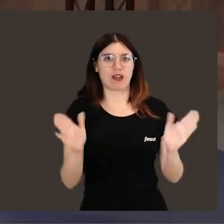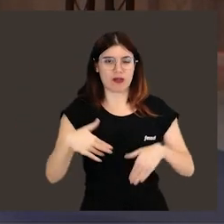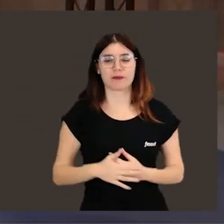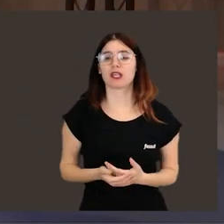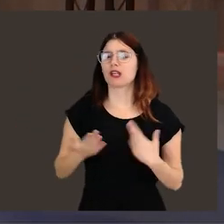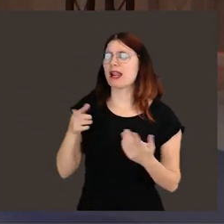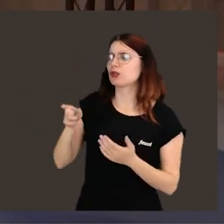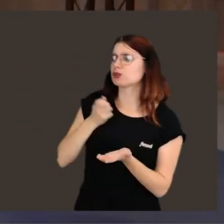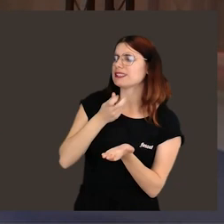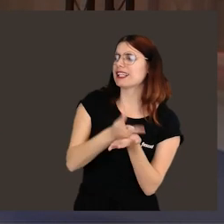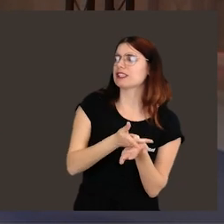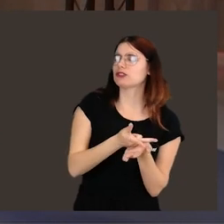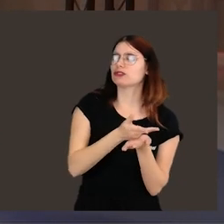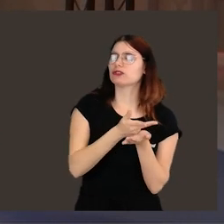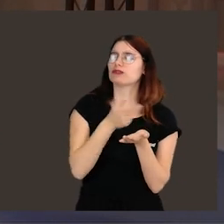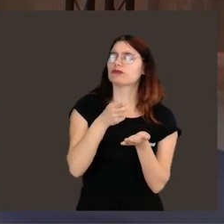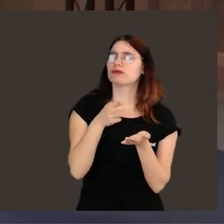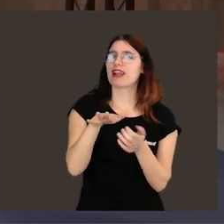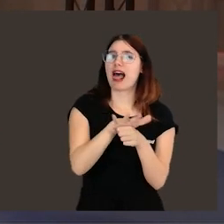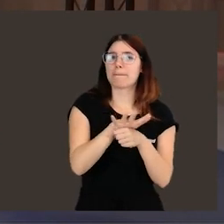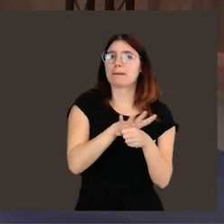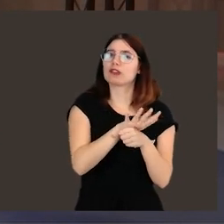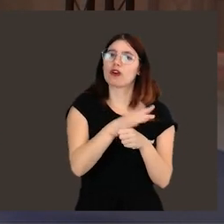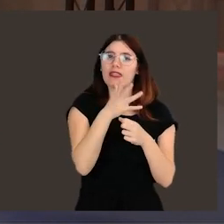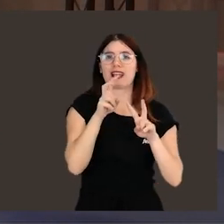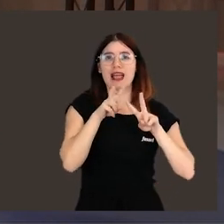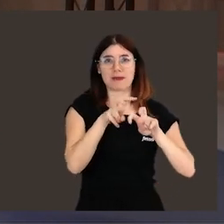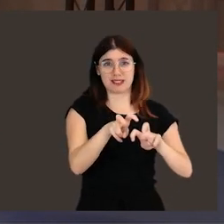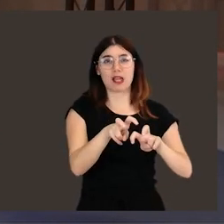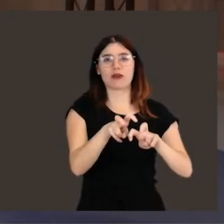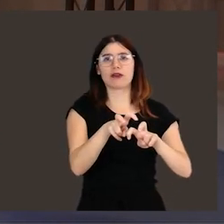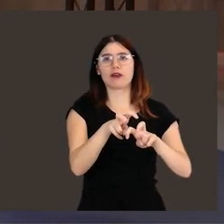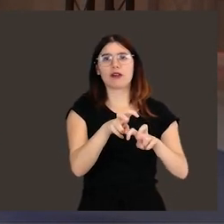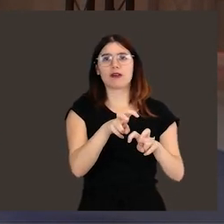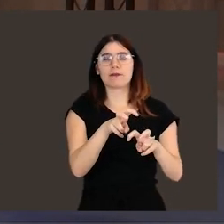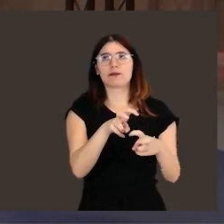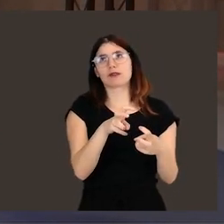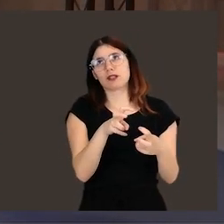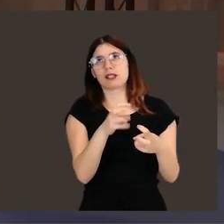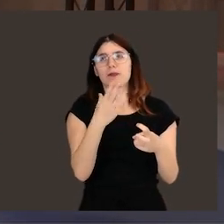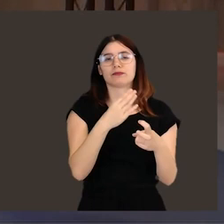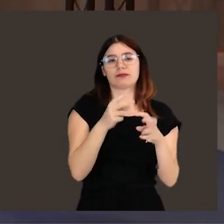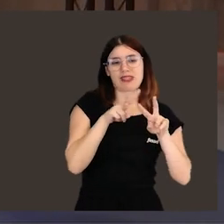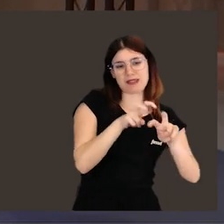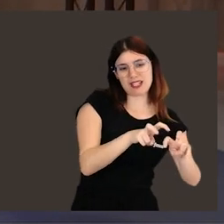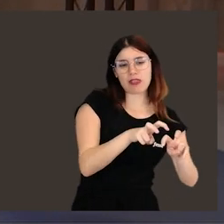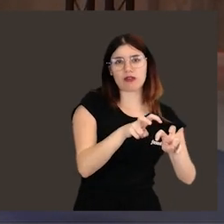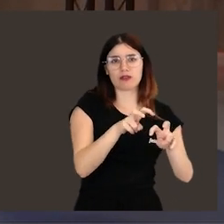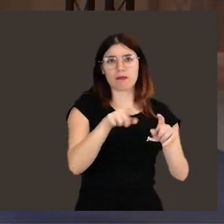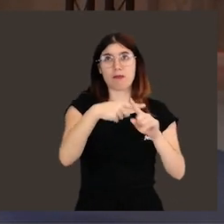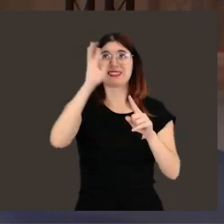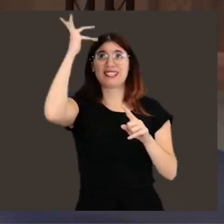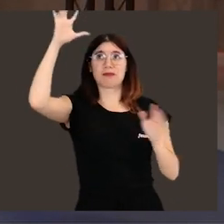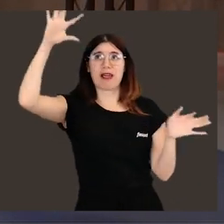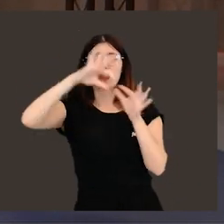duda. ¿Tus retos, Sara, dentro de este ámbito de la investigación, sea o no con el binomio